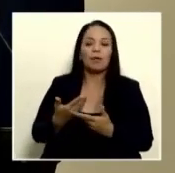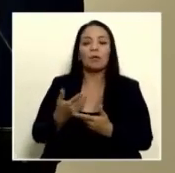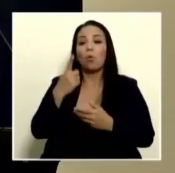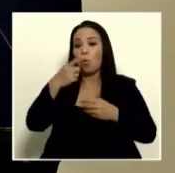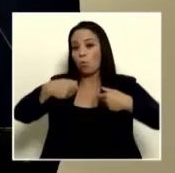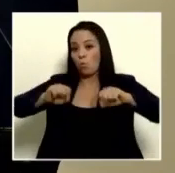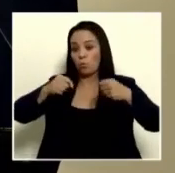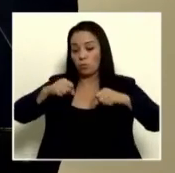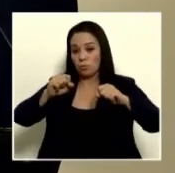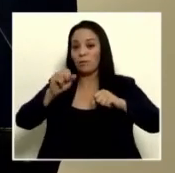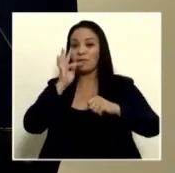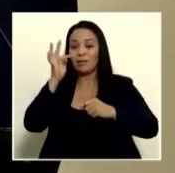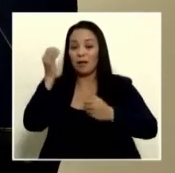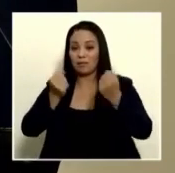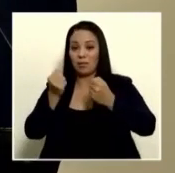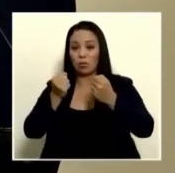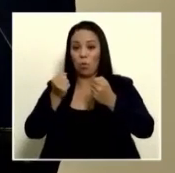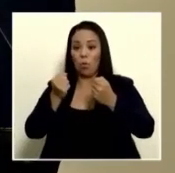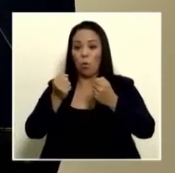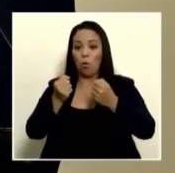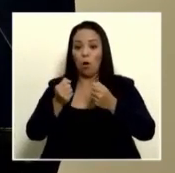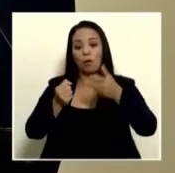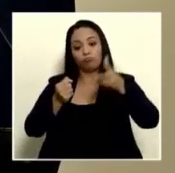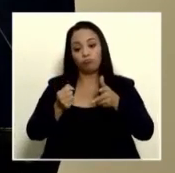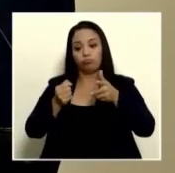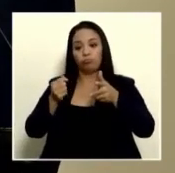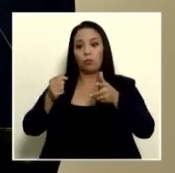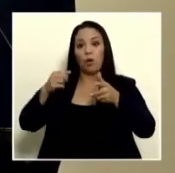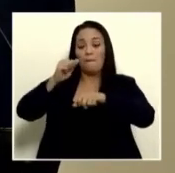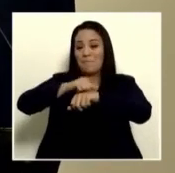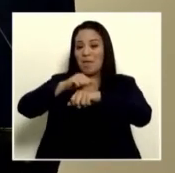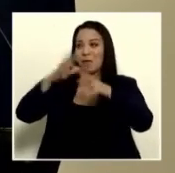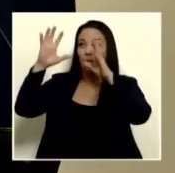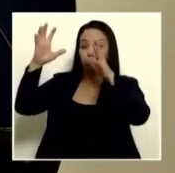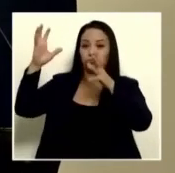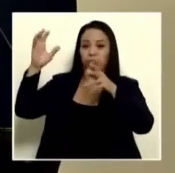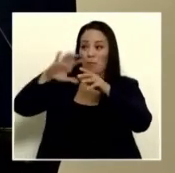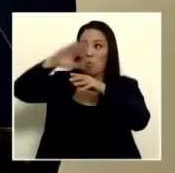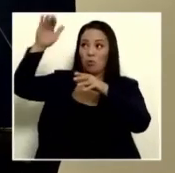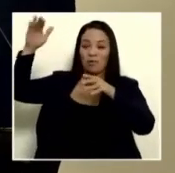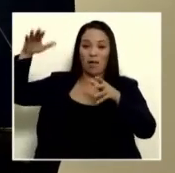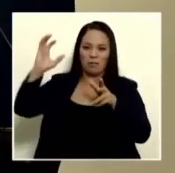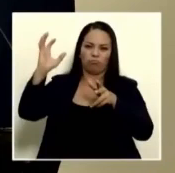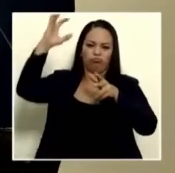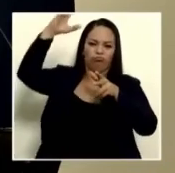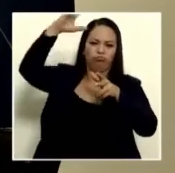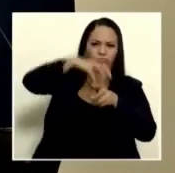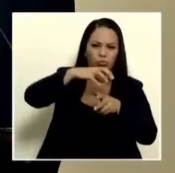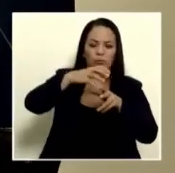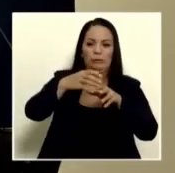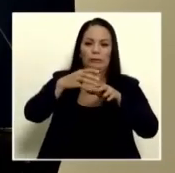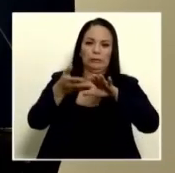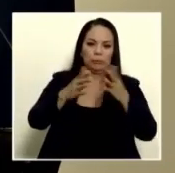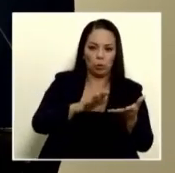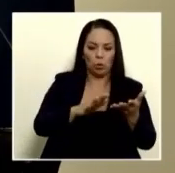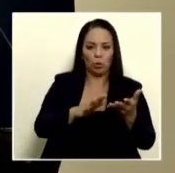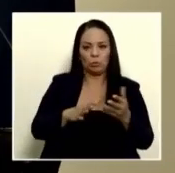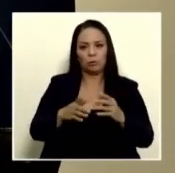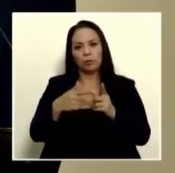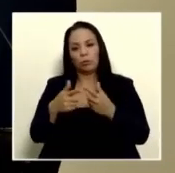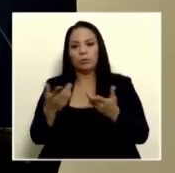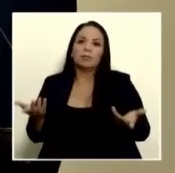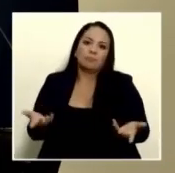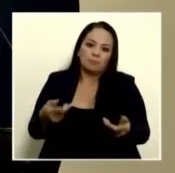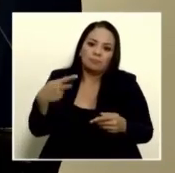un motociclista a la policía de tránsito que una roca lo golpeó y lo mató verdad es que se nos olvidan las cosas estamos transitando por una vía y estamos